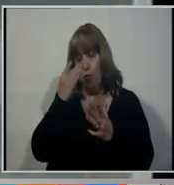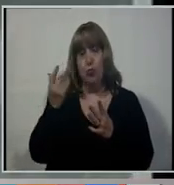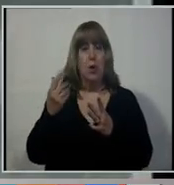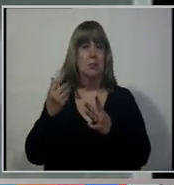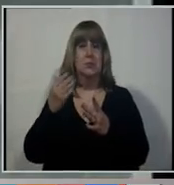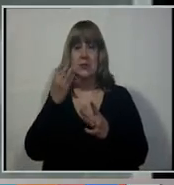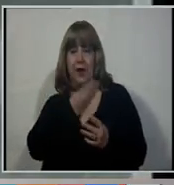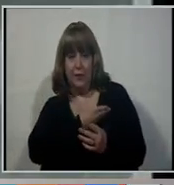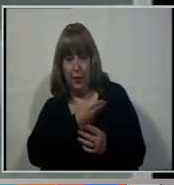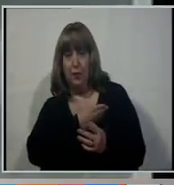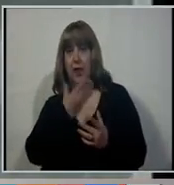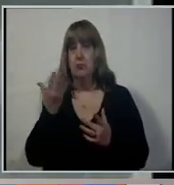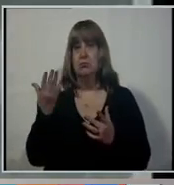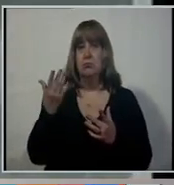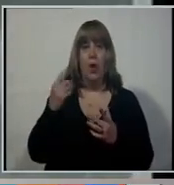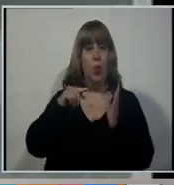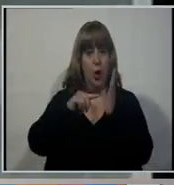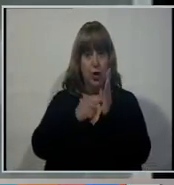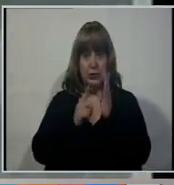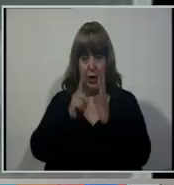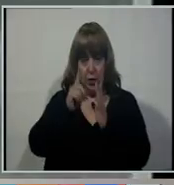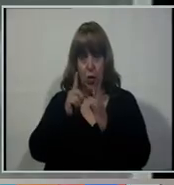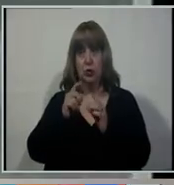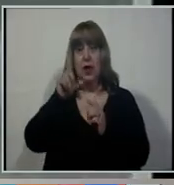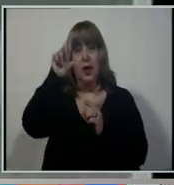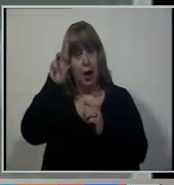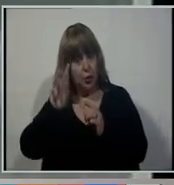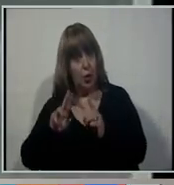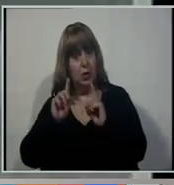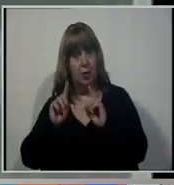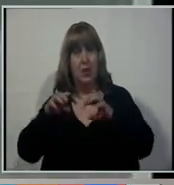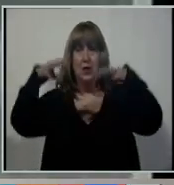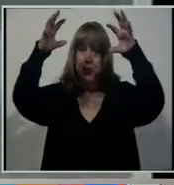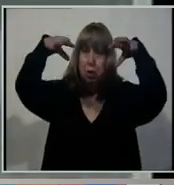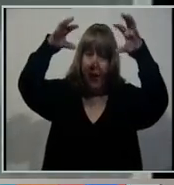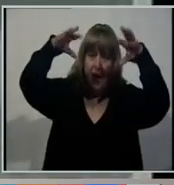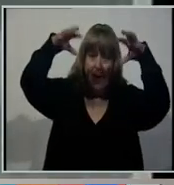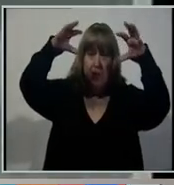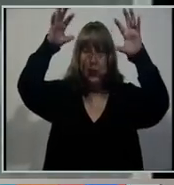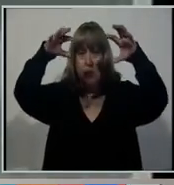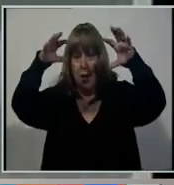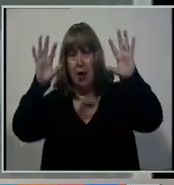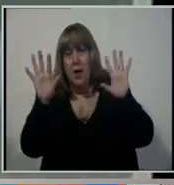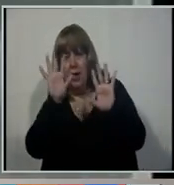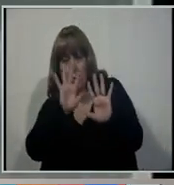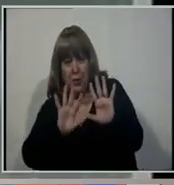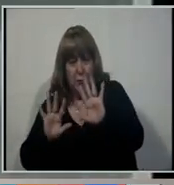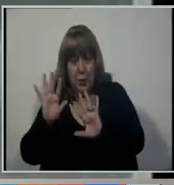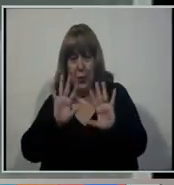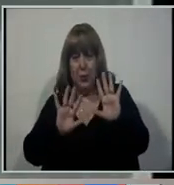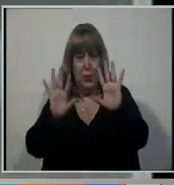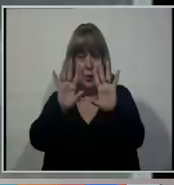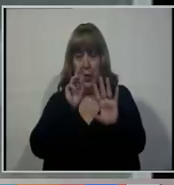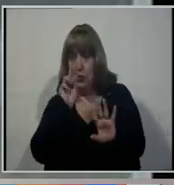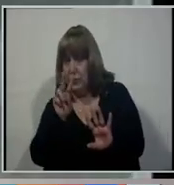en Santa Fe y en el norte de Buenos Aires. La Rioja también está informando sobre precipitaciones, nosotros las hemos tenido en el día